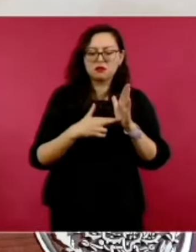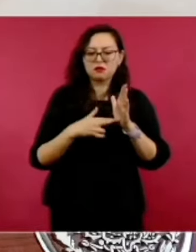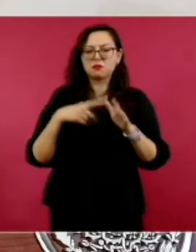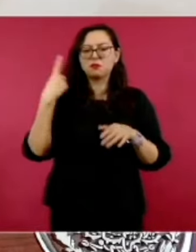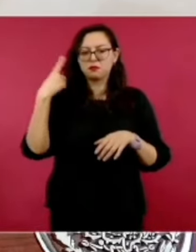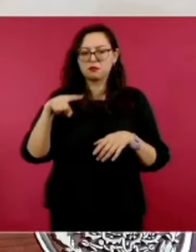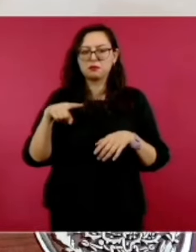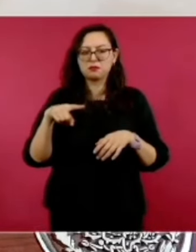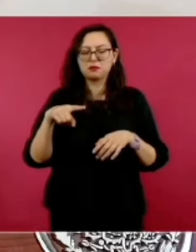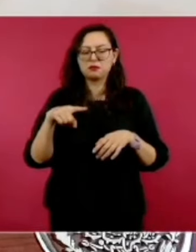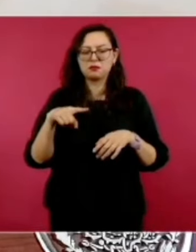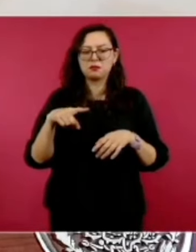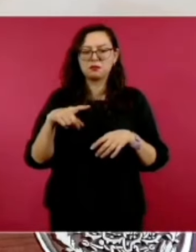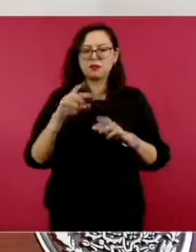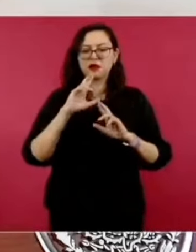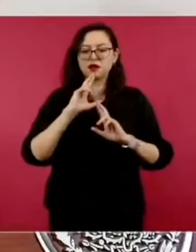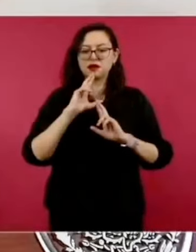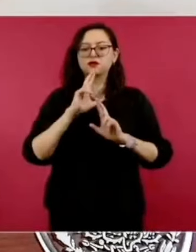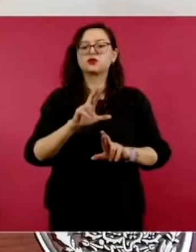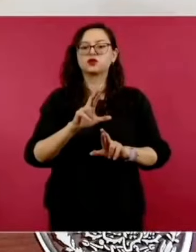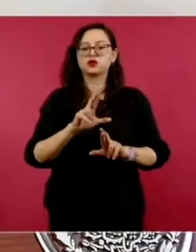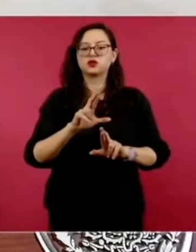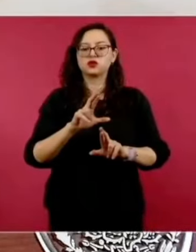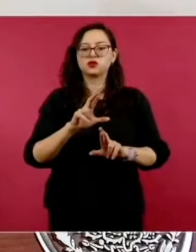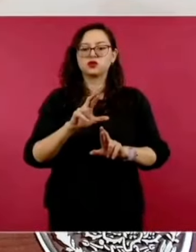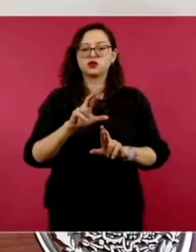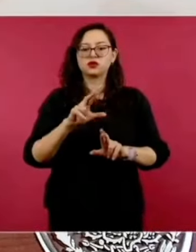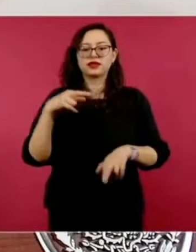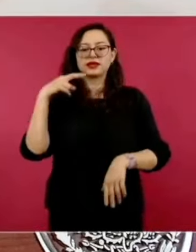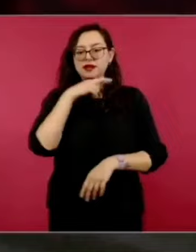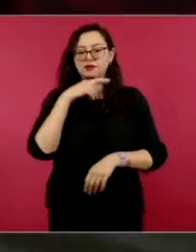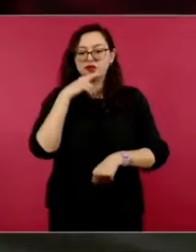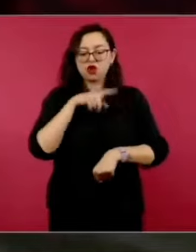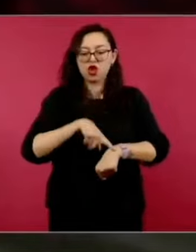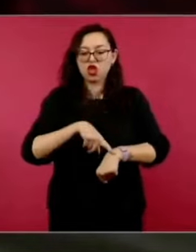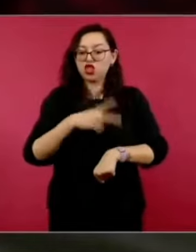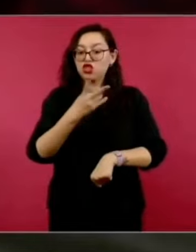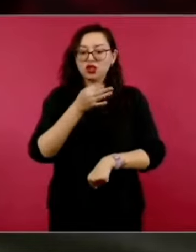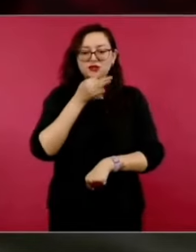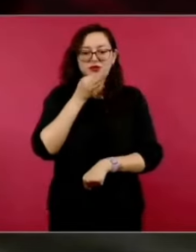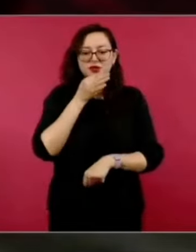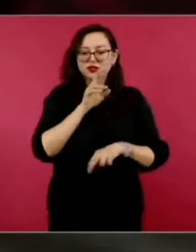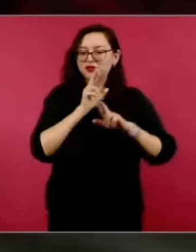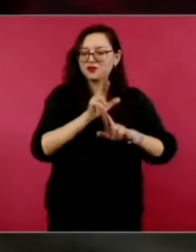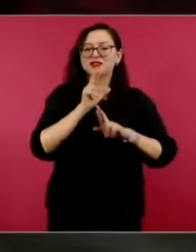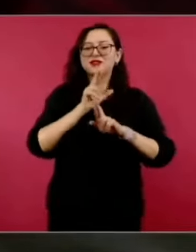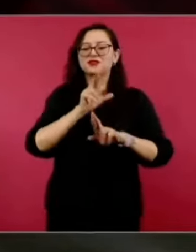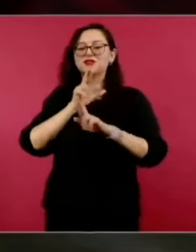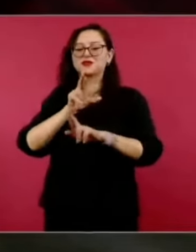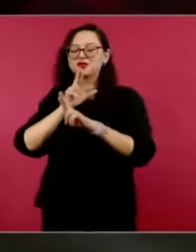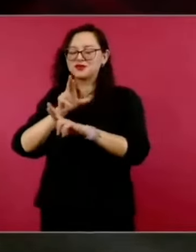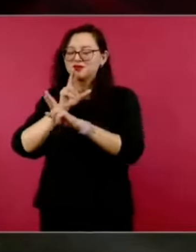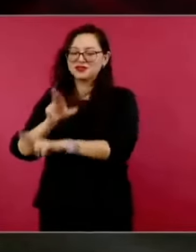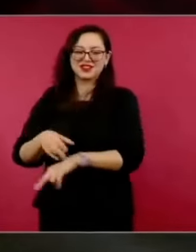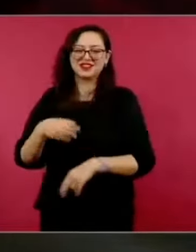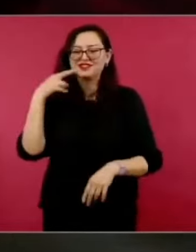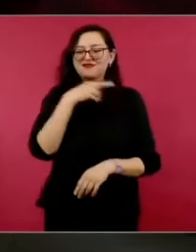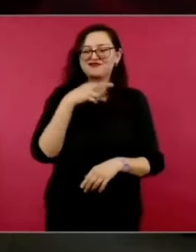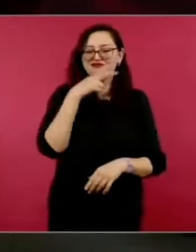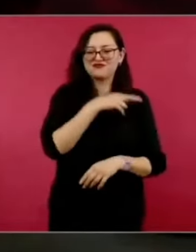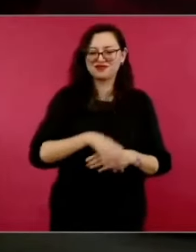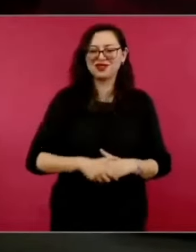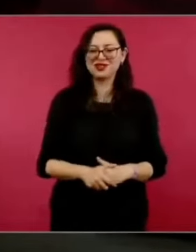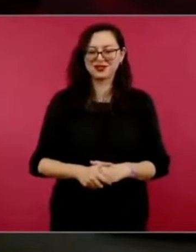para que yo conteste en dos minutos, en